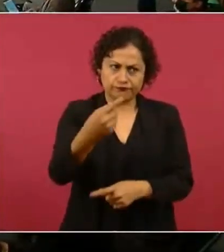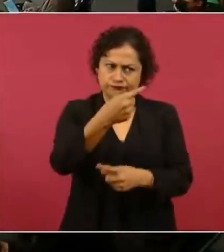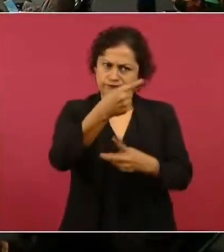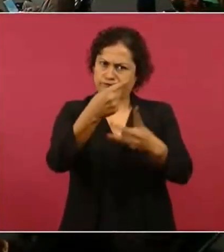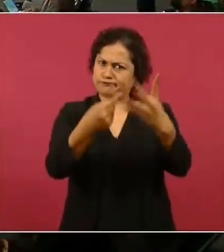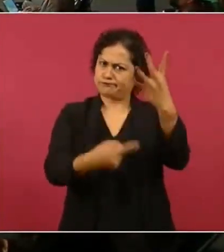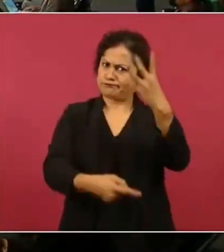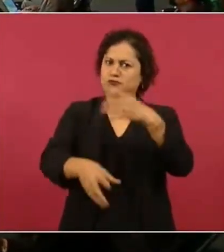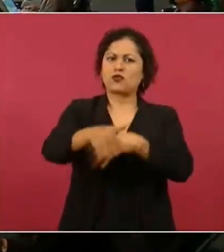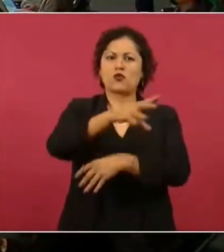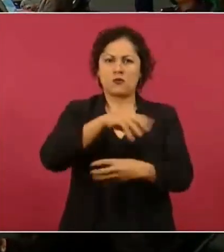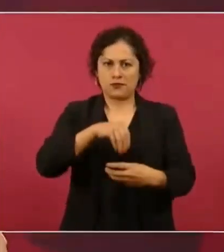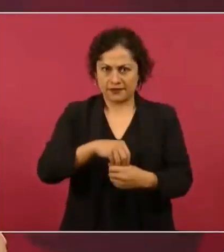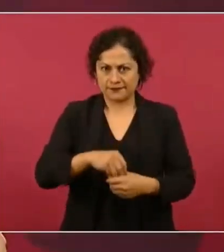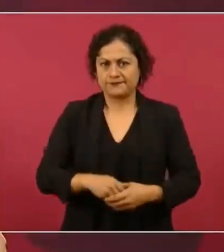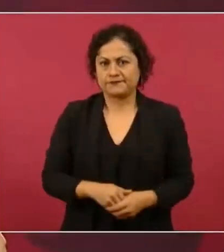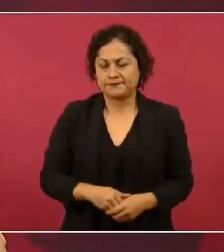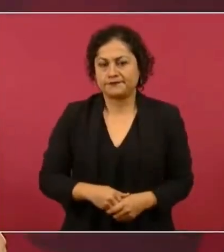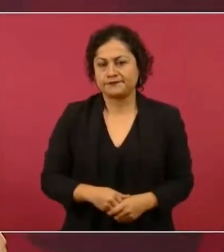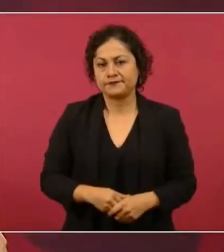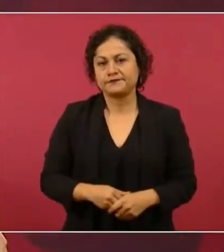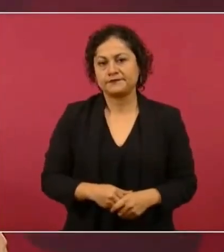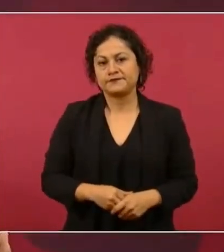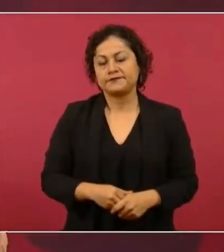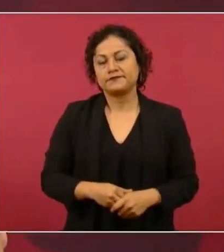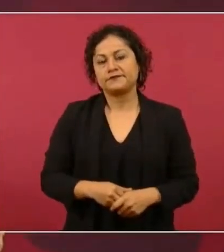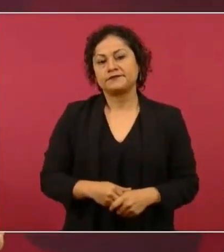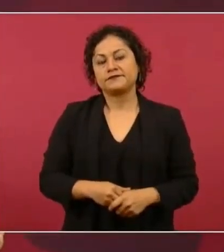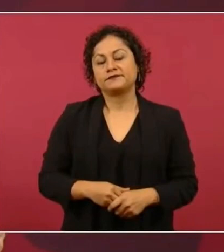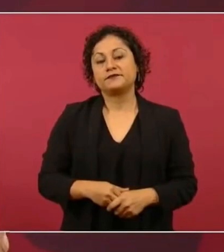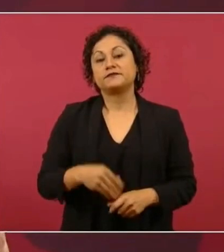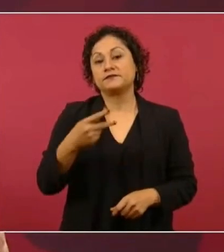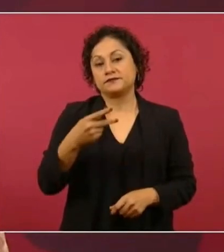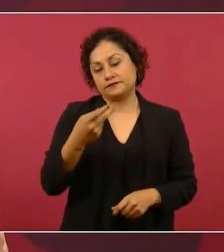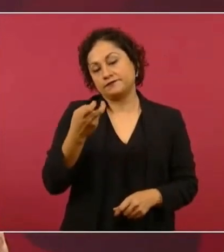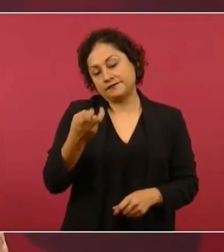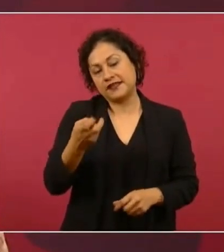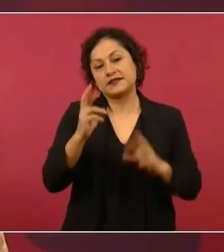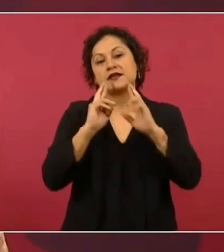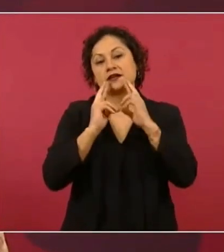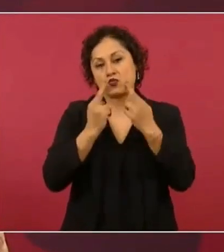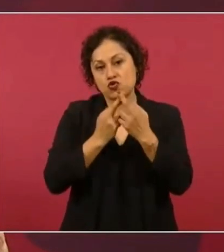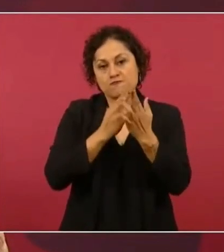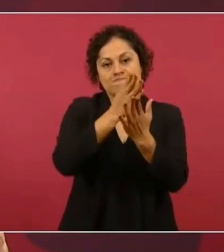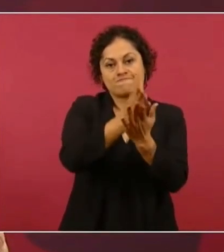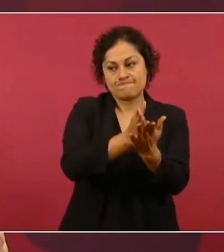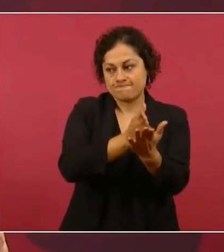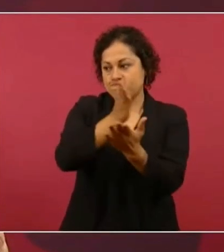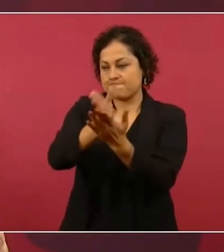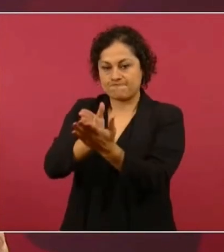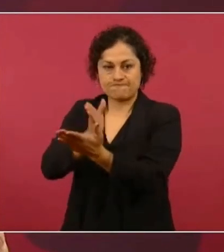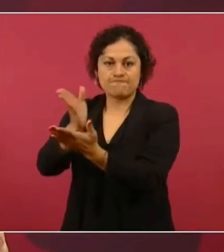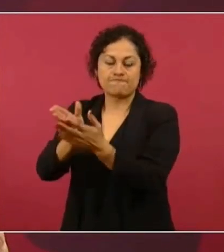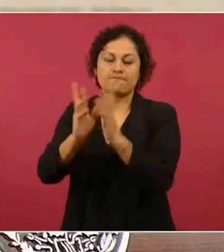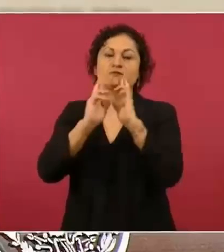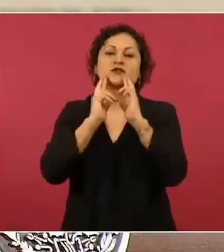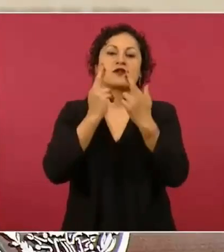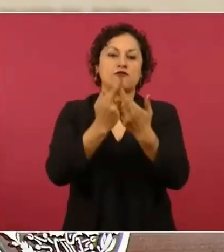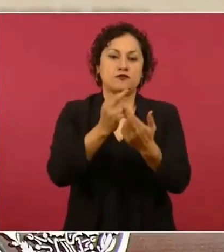pero son estas reuniones que vamos a tener